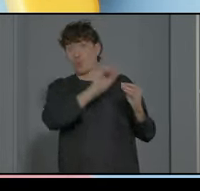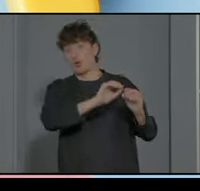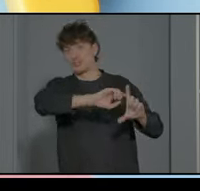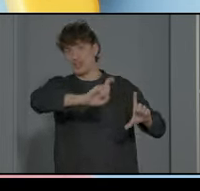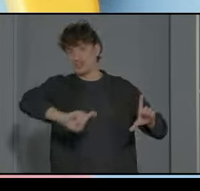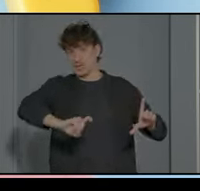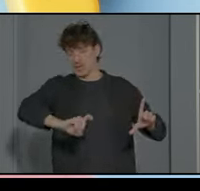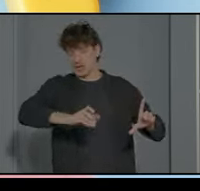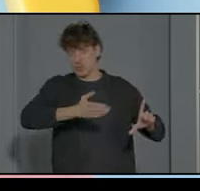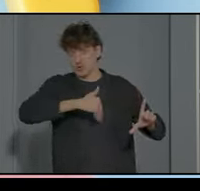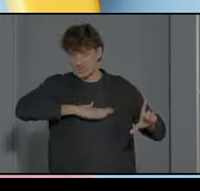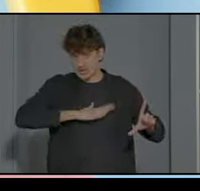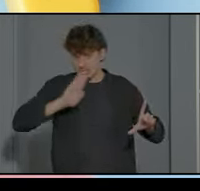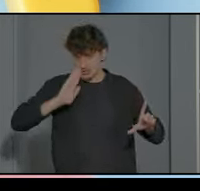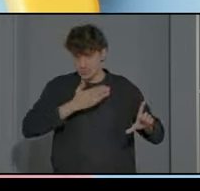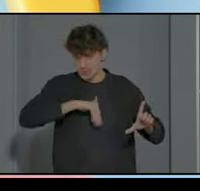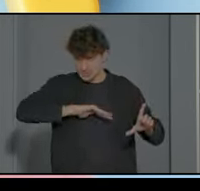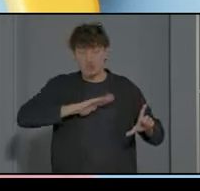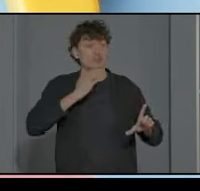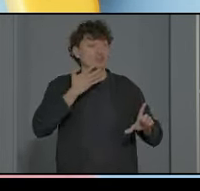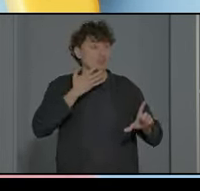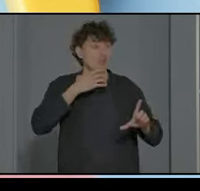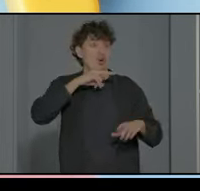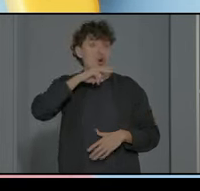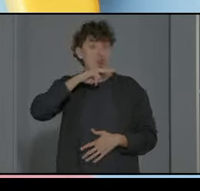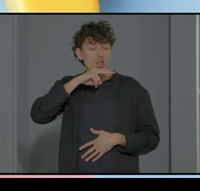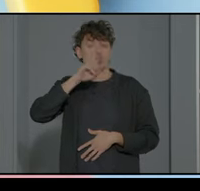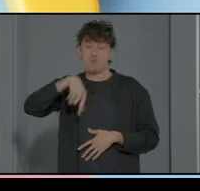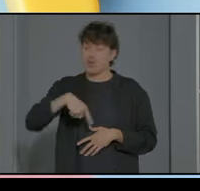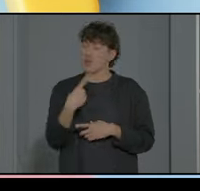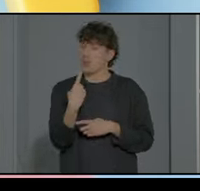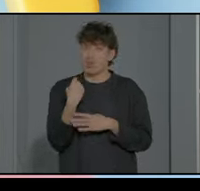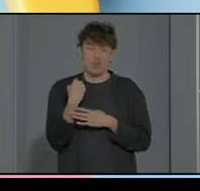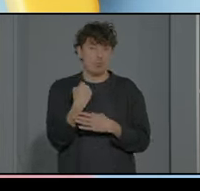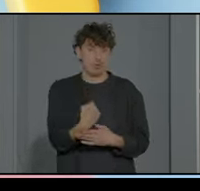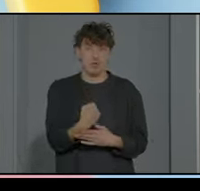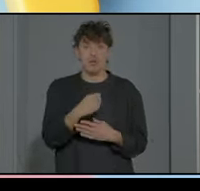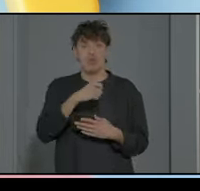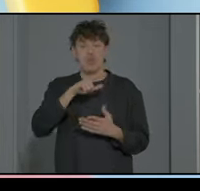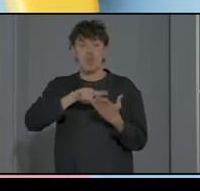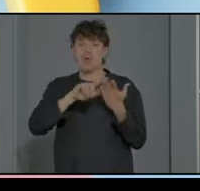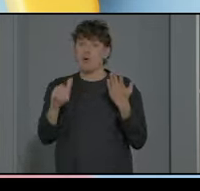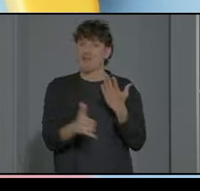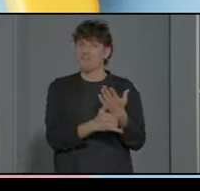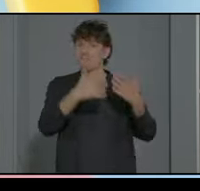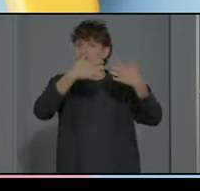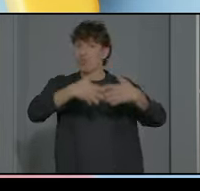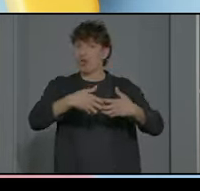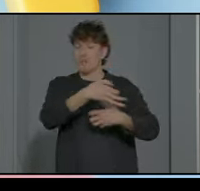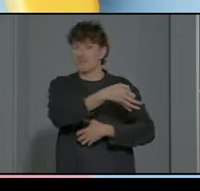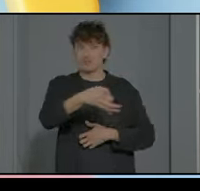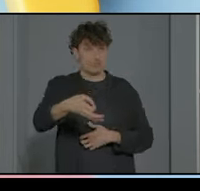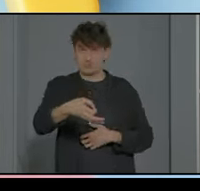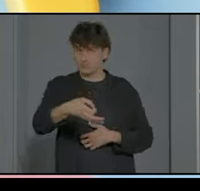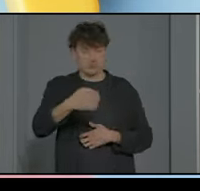tienen lenguaje oral y los que tienen lenguaje oral tienen muchas necesidades de apoyo también no es un lenguaje muchas veces funcional necesita también un tratamiento